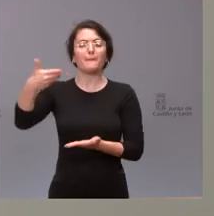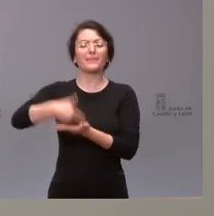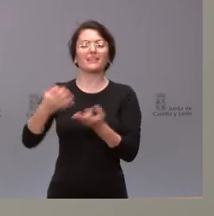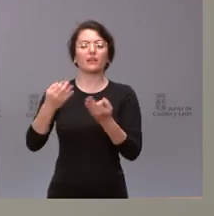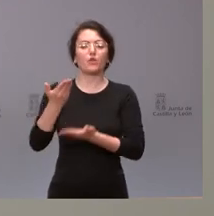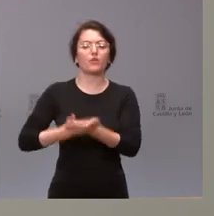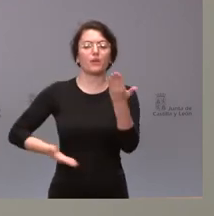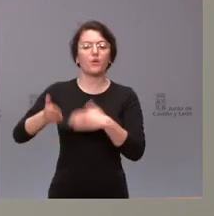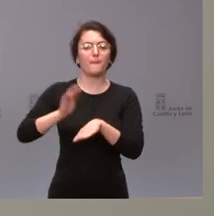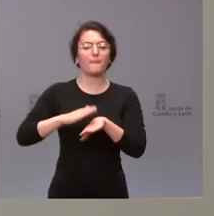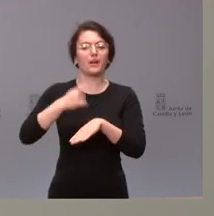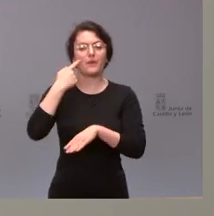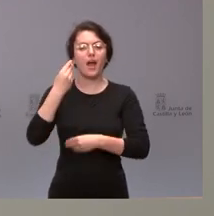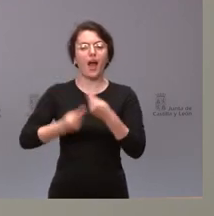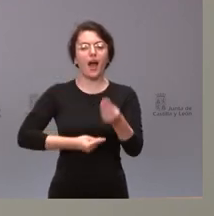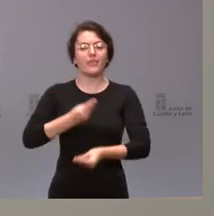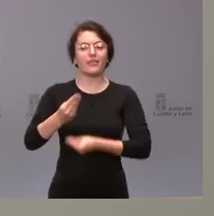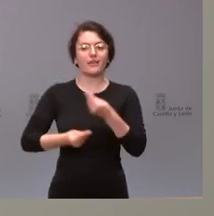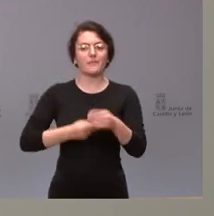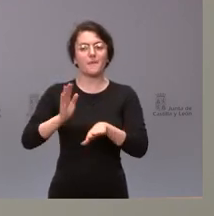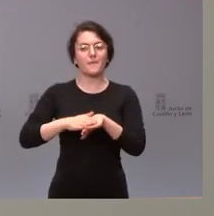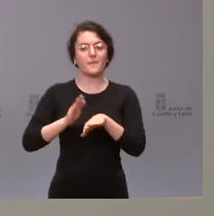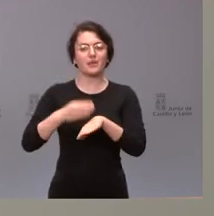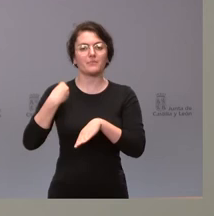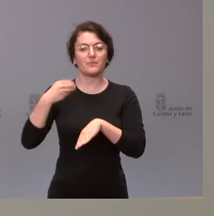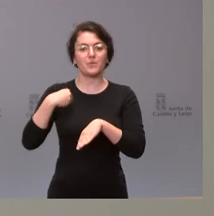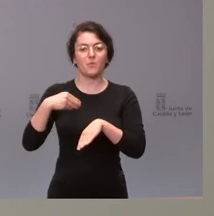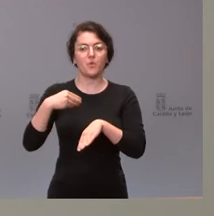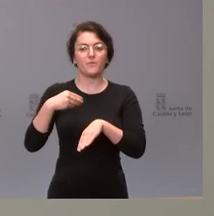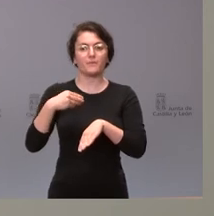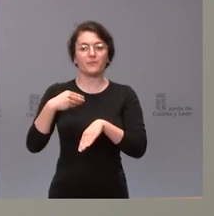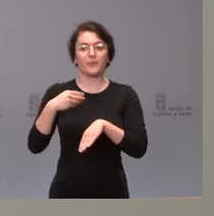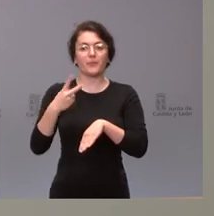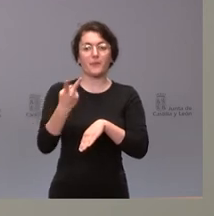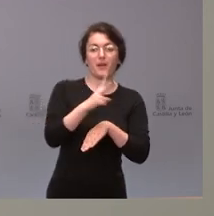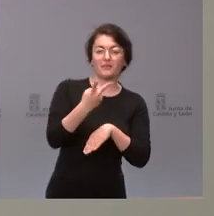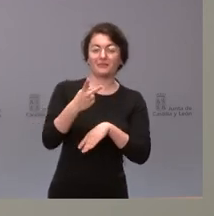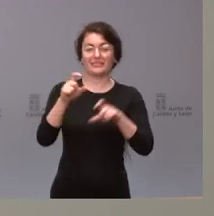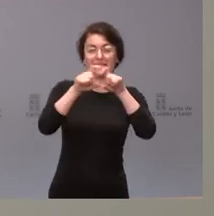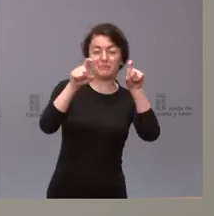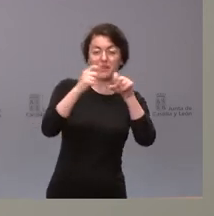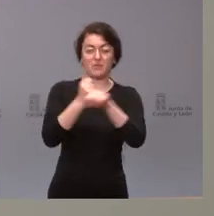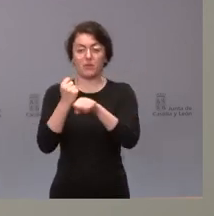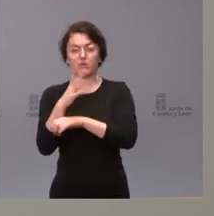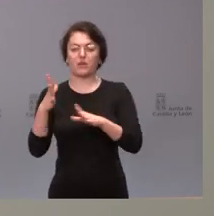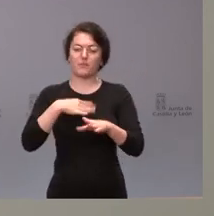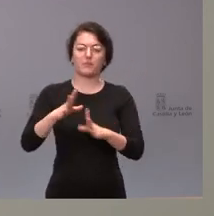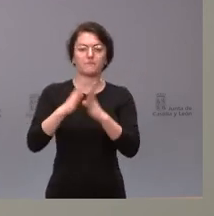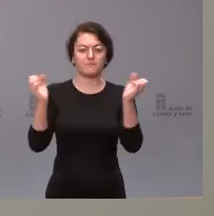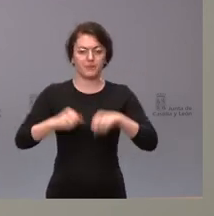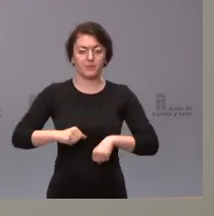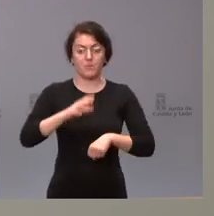colaboración en la medida en que podamos hacerlo para que haya un acuerdo entre las partes implicadas, que es lo que daría futuro a la empresa. Las partes